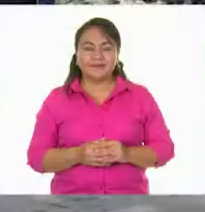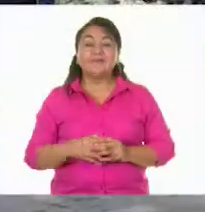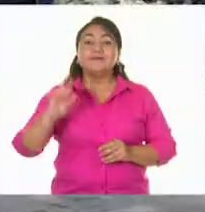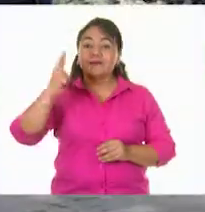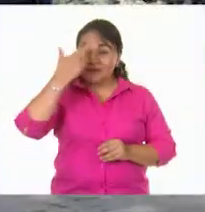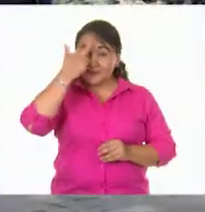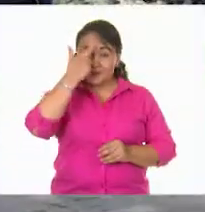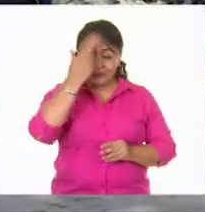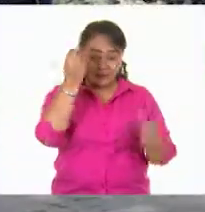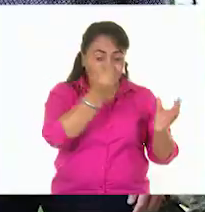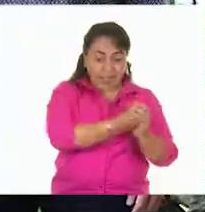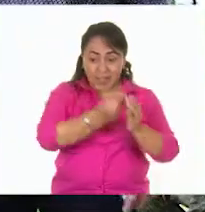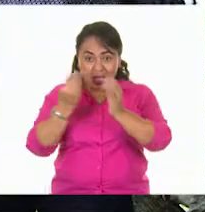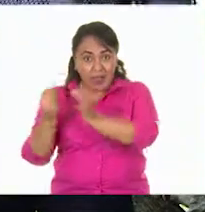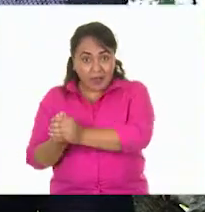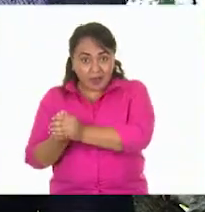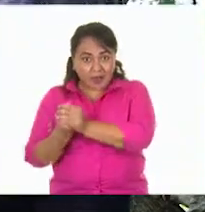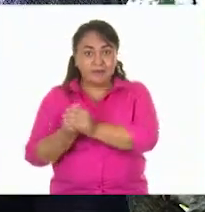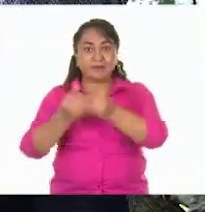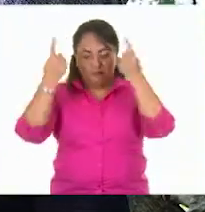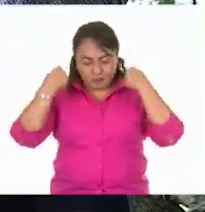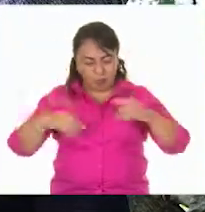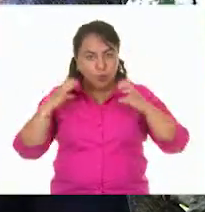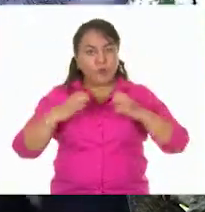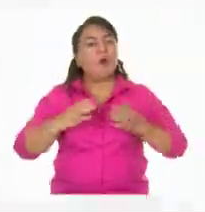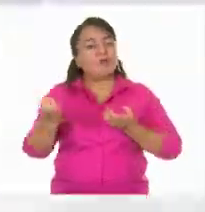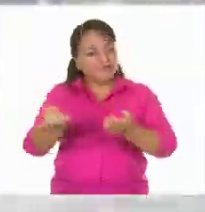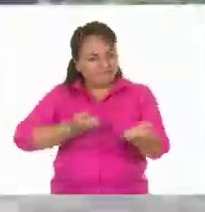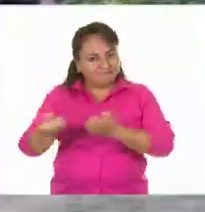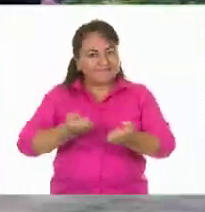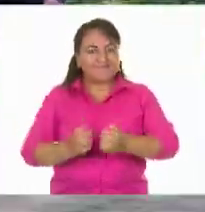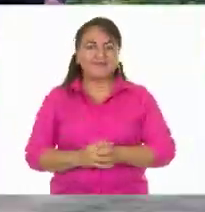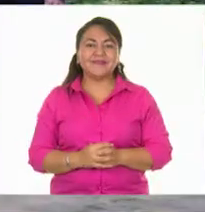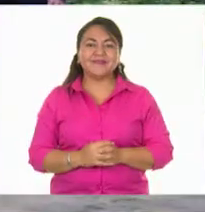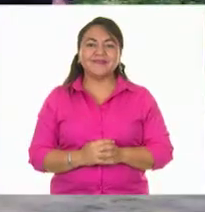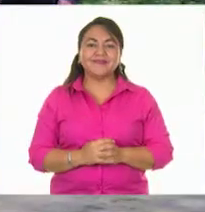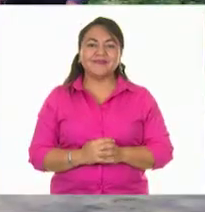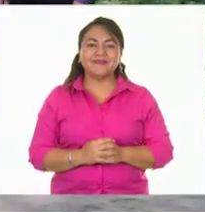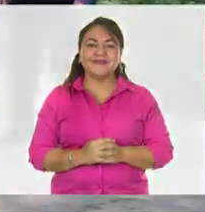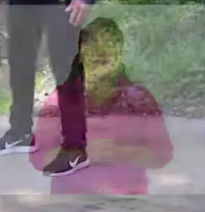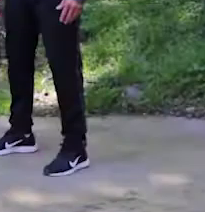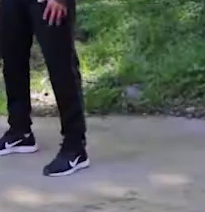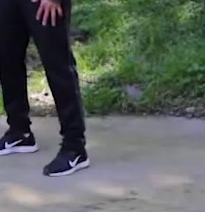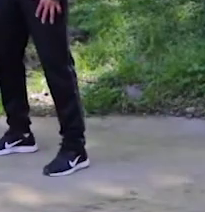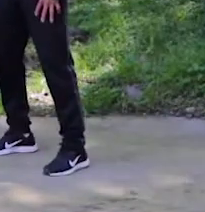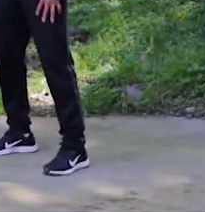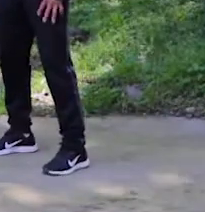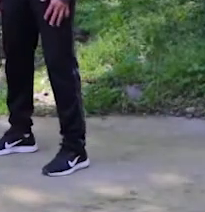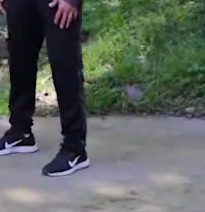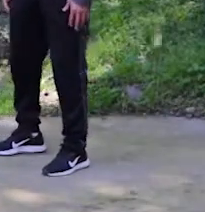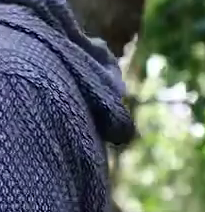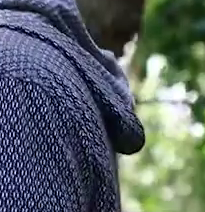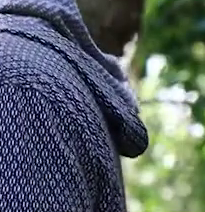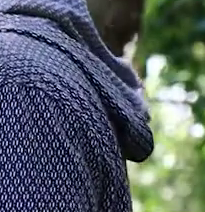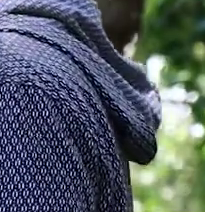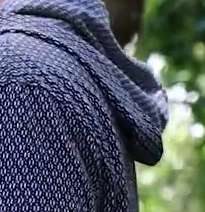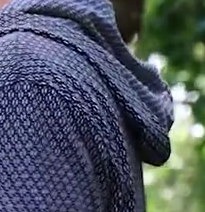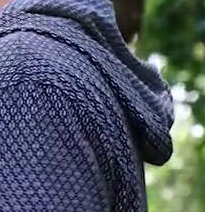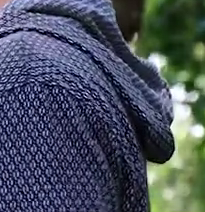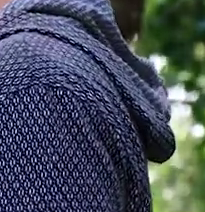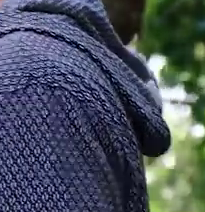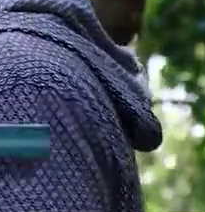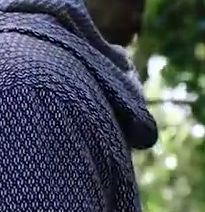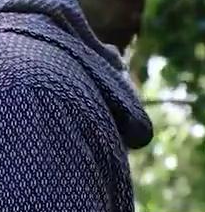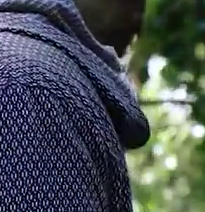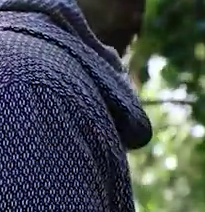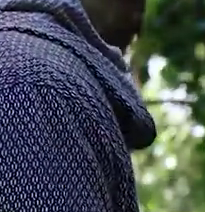Recuerda, entre clase y clase activa tu cuerpo. Ok, vamos a trabajar pierna, vamos a